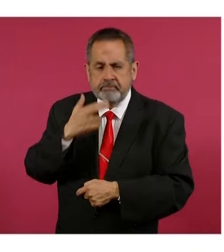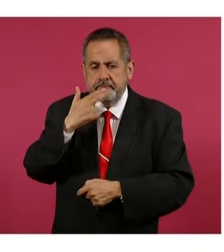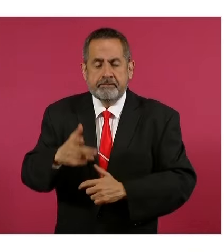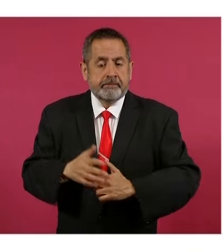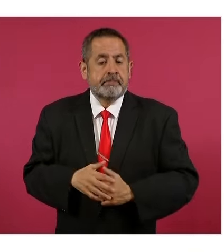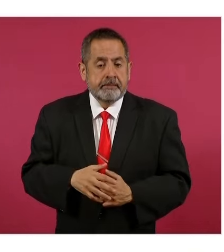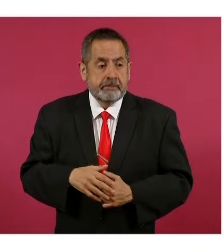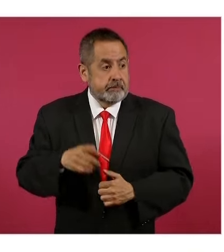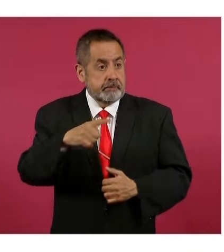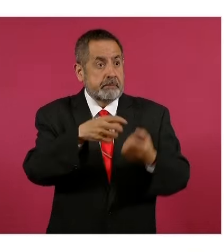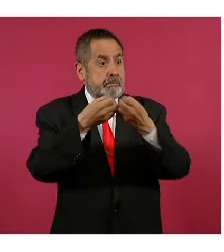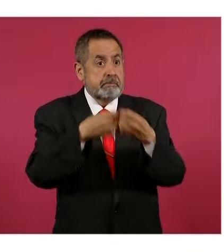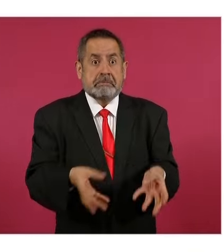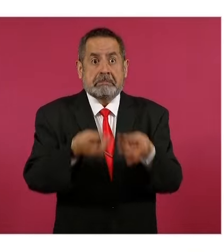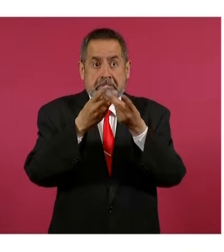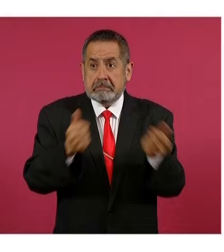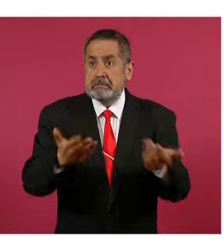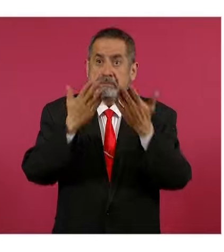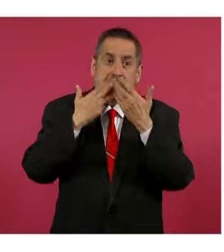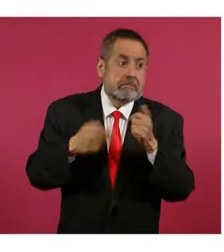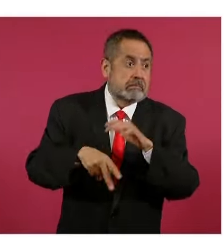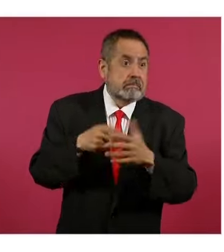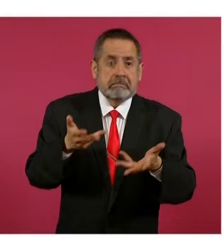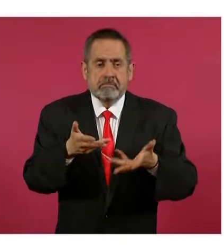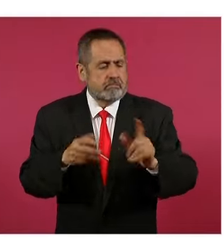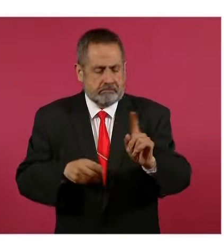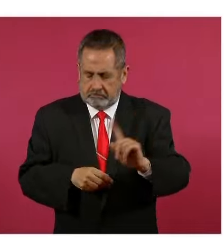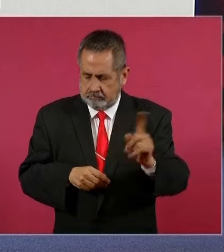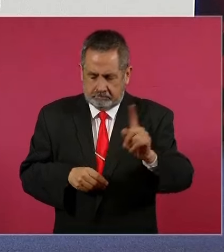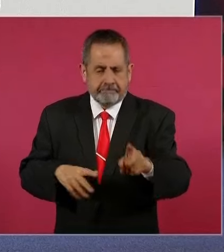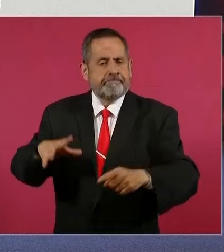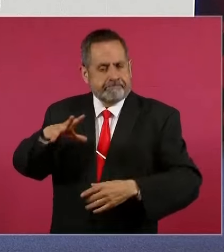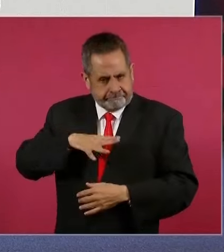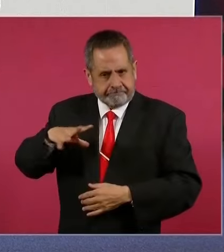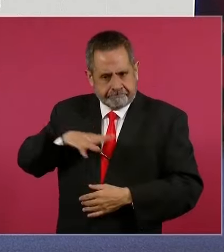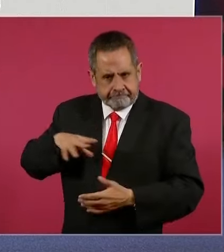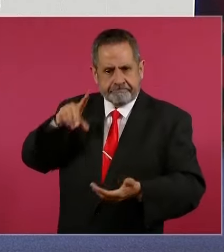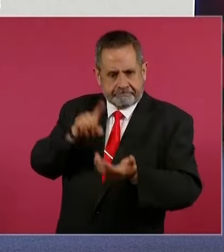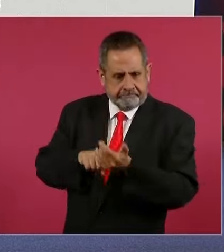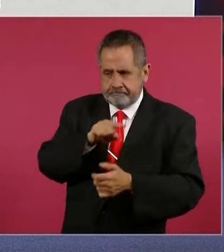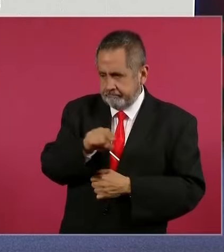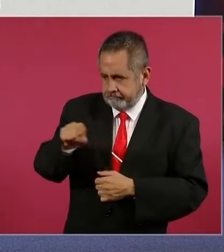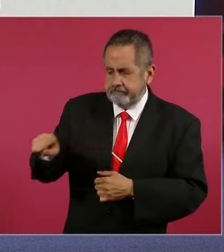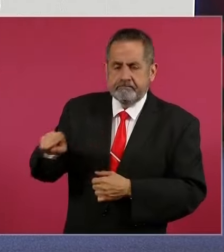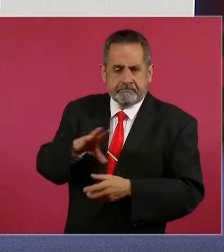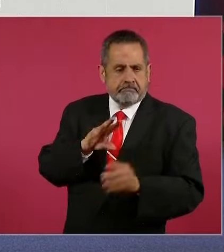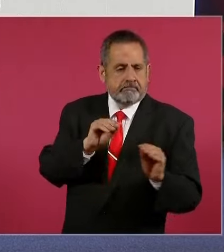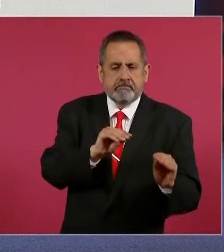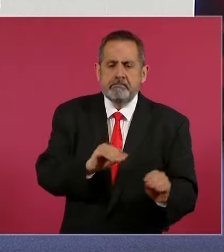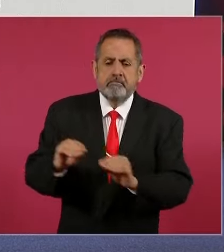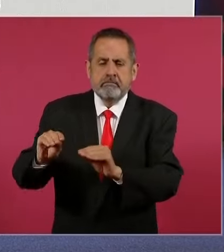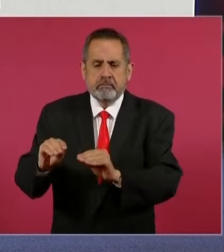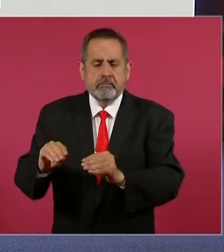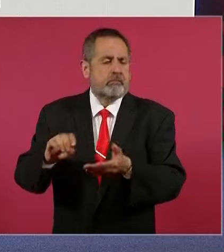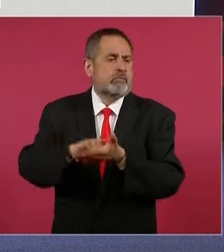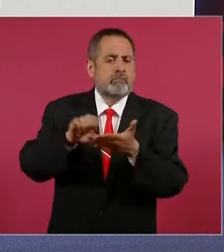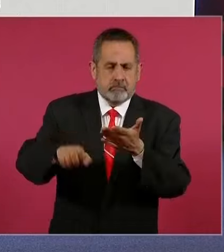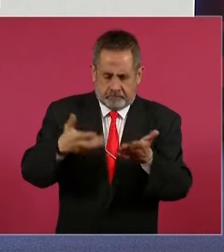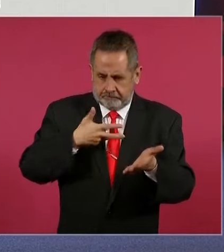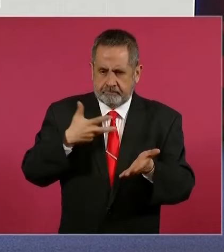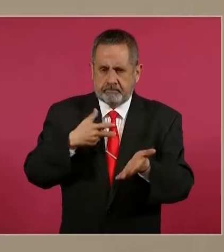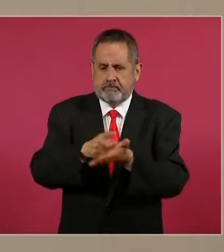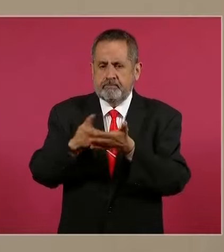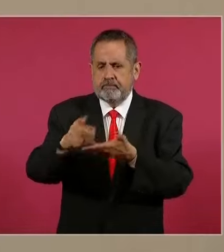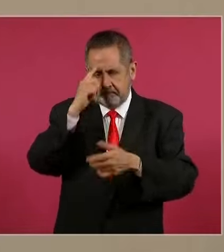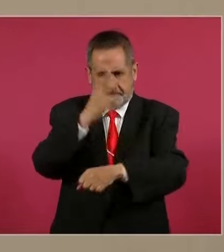que no se pierden las funciones ni tampoco se pierden los derechos, como es el derecho a la transparencia, sino